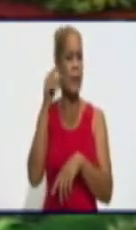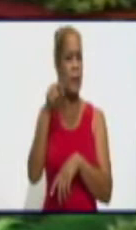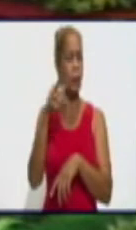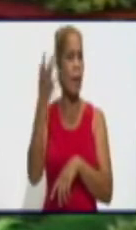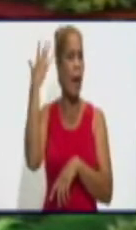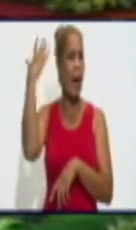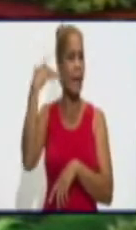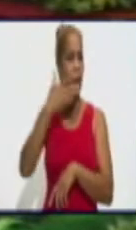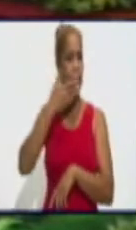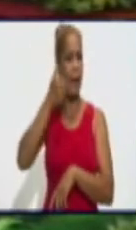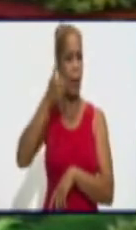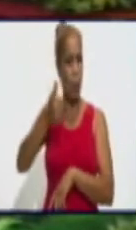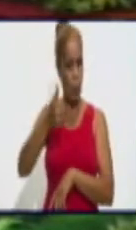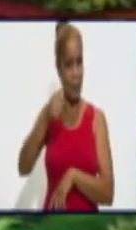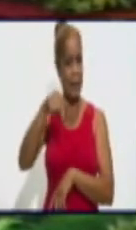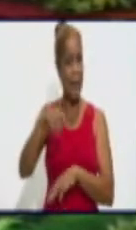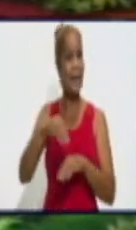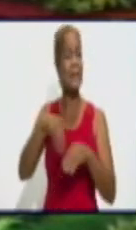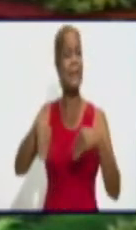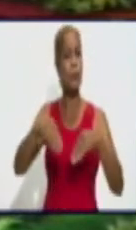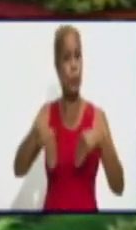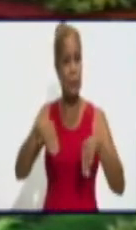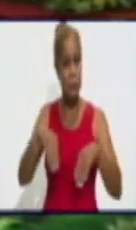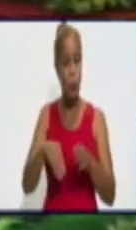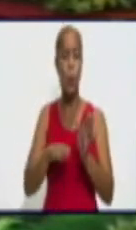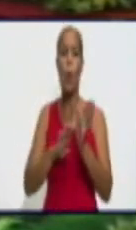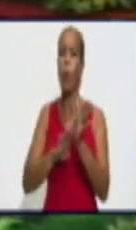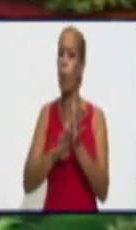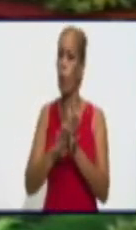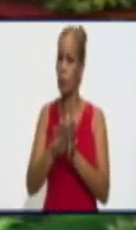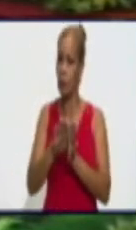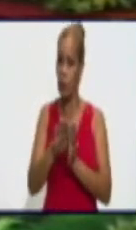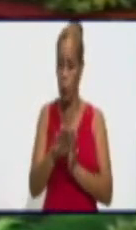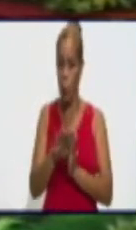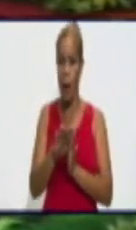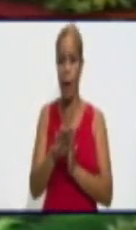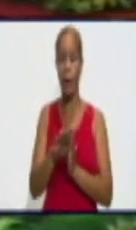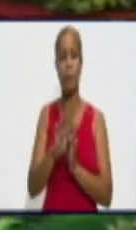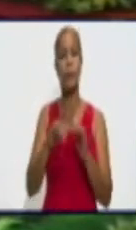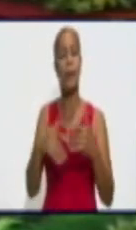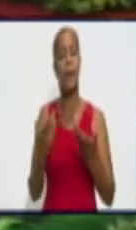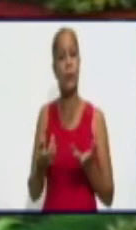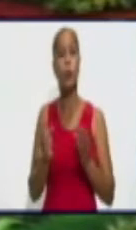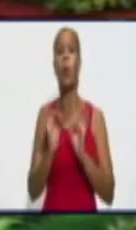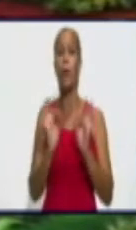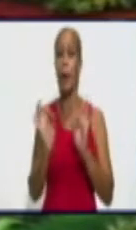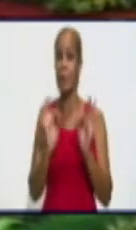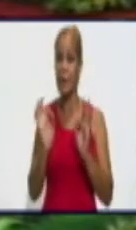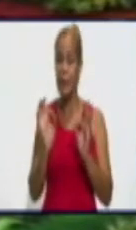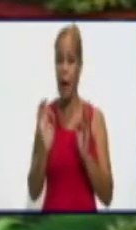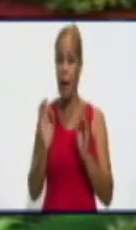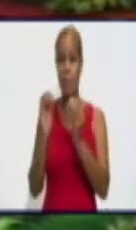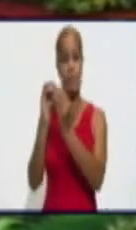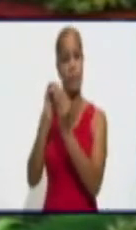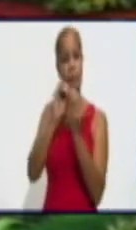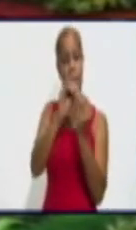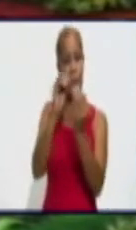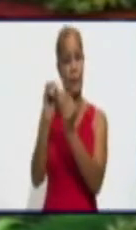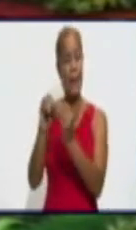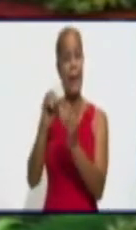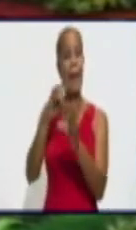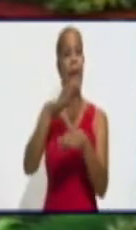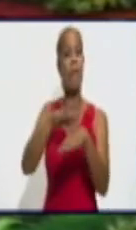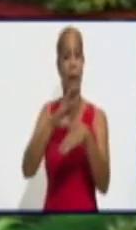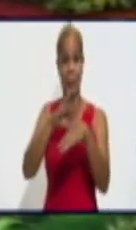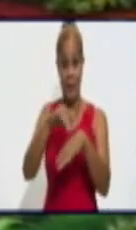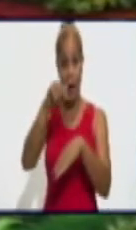tenemos ahora. Sigue dándose la dispersión de la enfermedad. Hoy son 7 de los 13